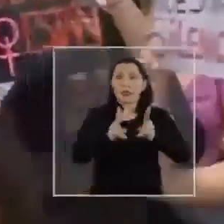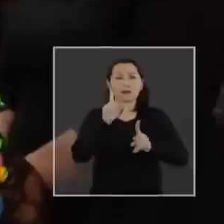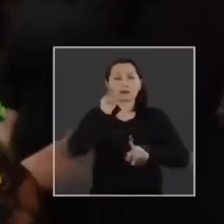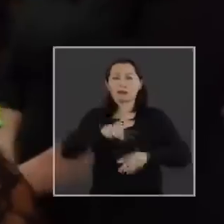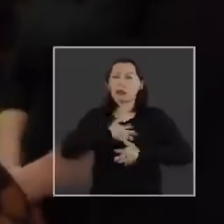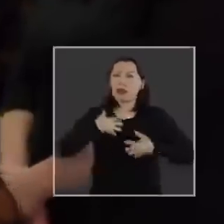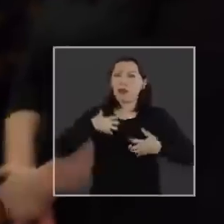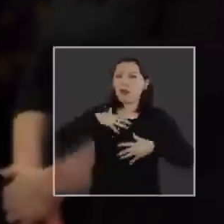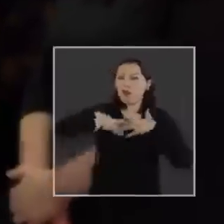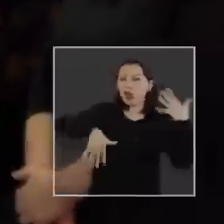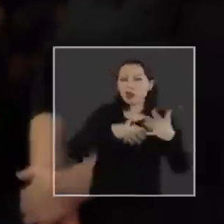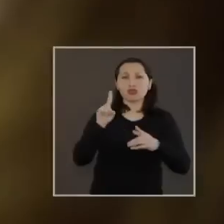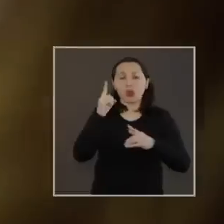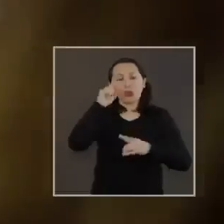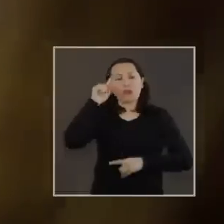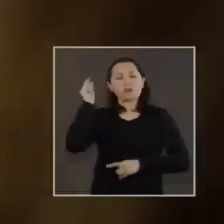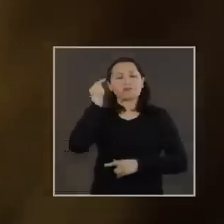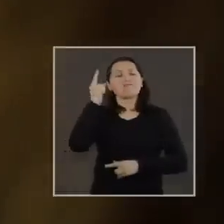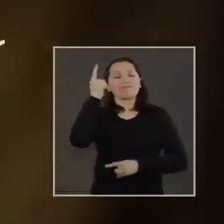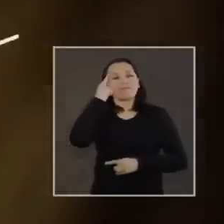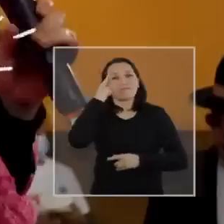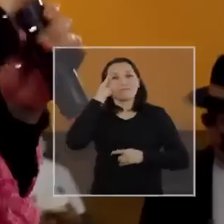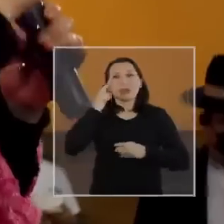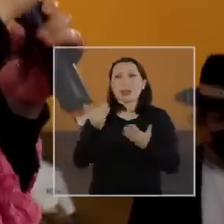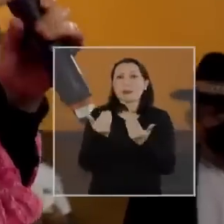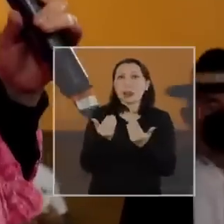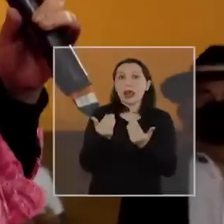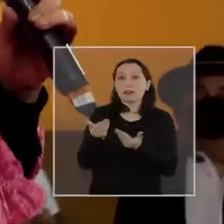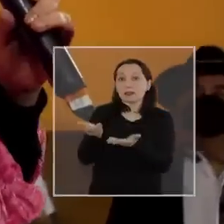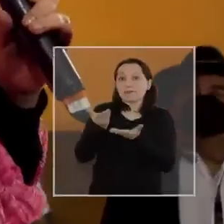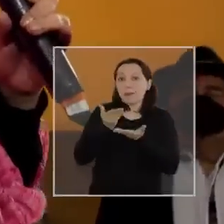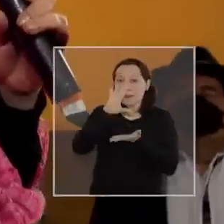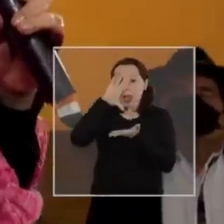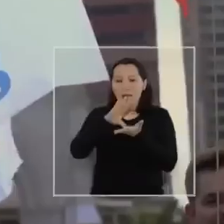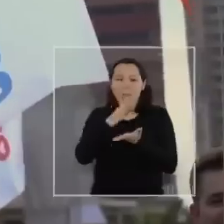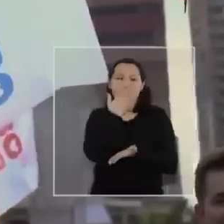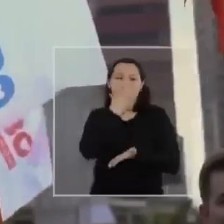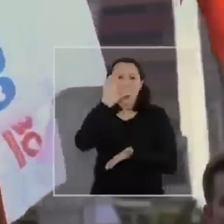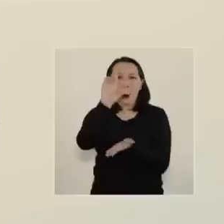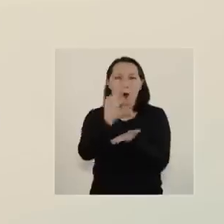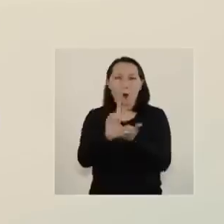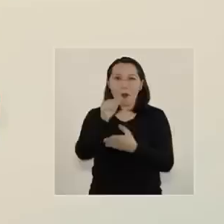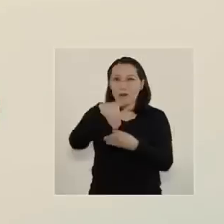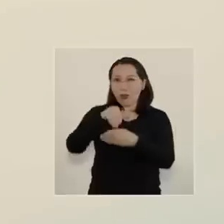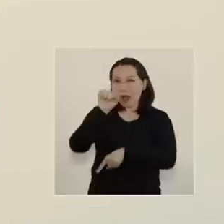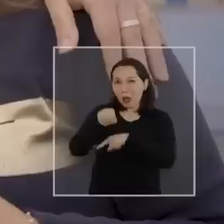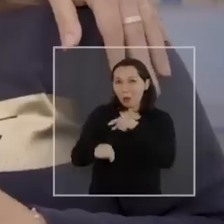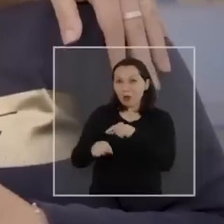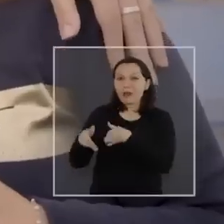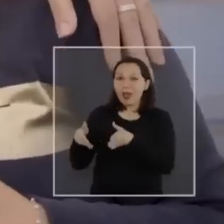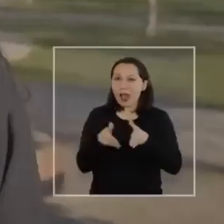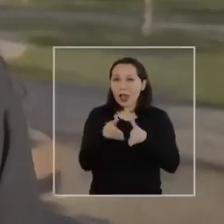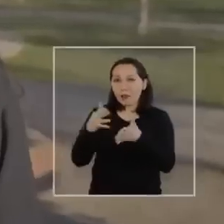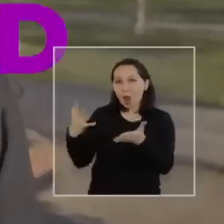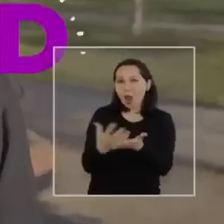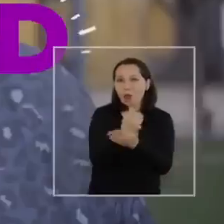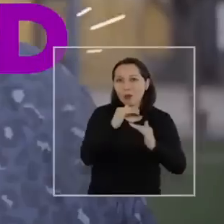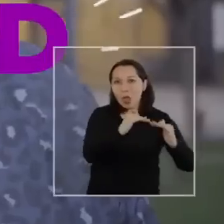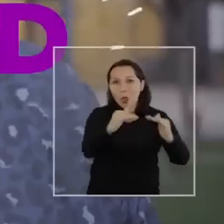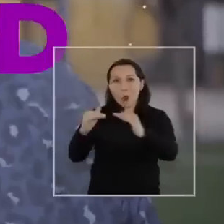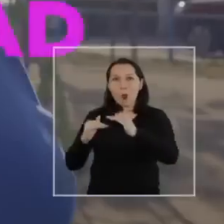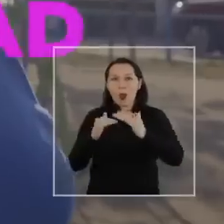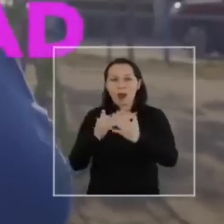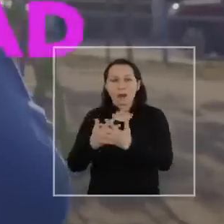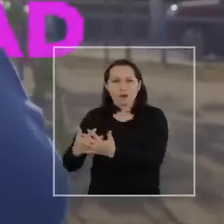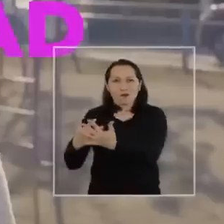Sin rabia, sin violencia, solo impulsadas por la esperanza de hacer de nuestro país un lugar mejor. Votar apruebo es el camino para lograr la